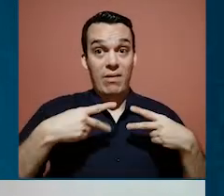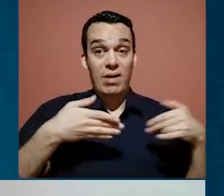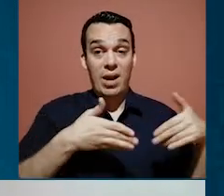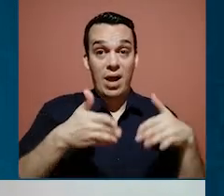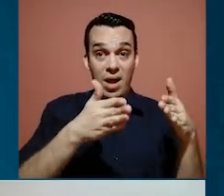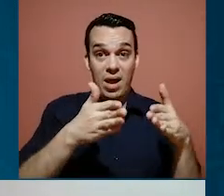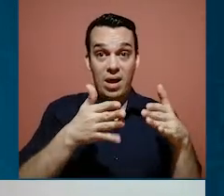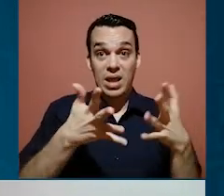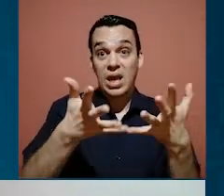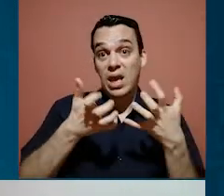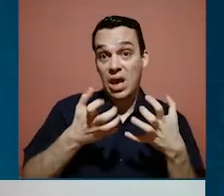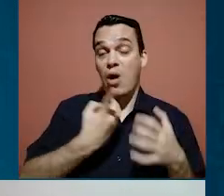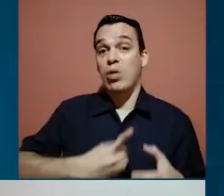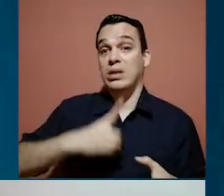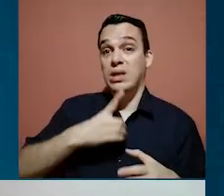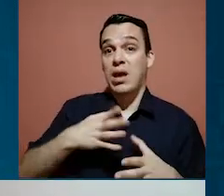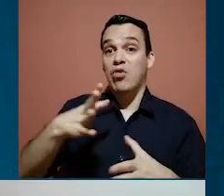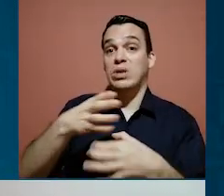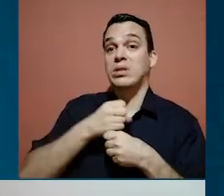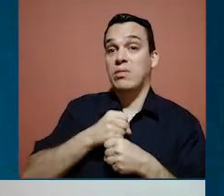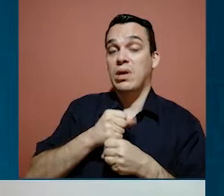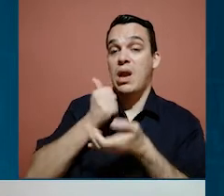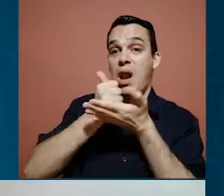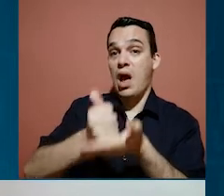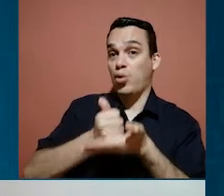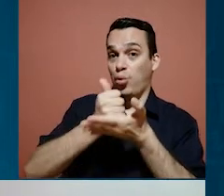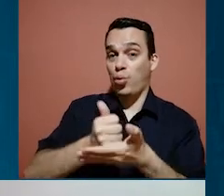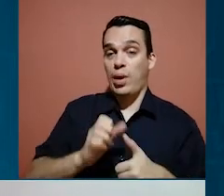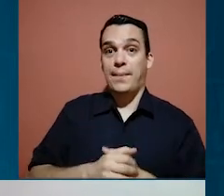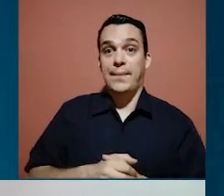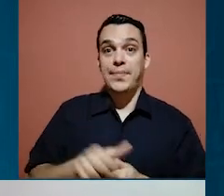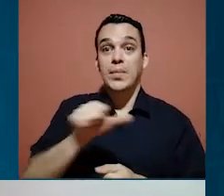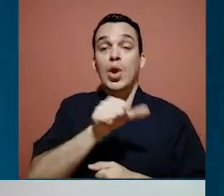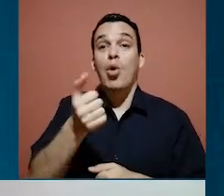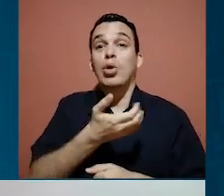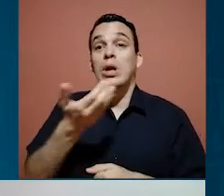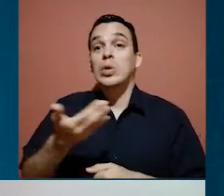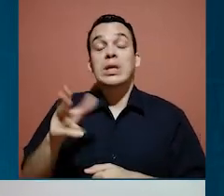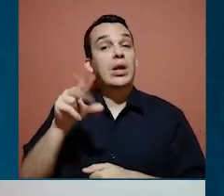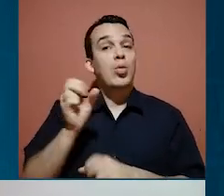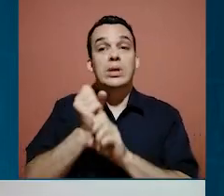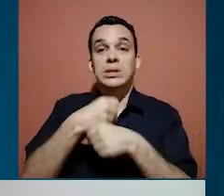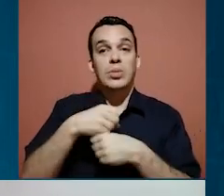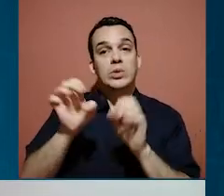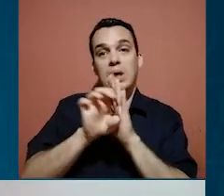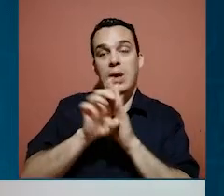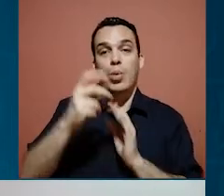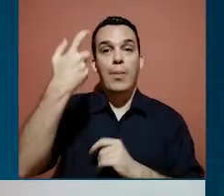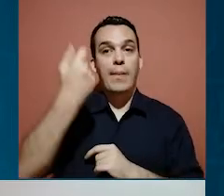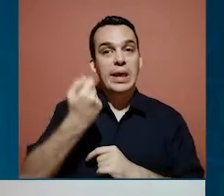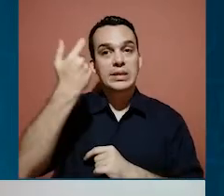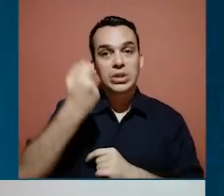quiera o desee recibir dicha ayuda, ¿verdad? Otras cosas que no hacemos, por ejemplo,